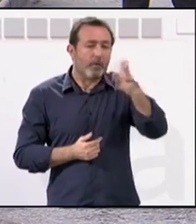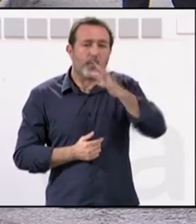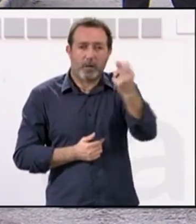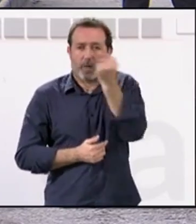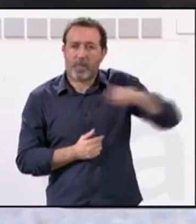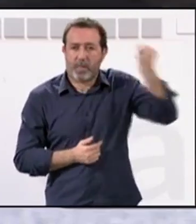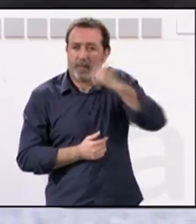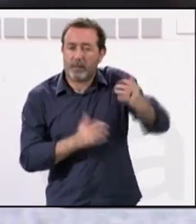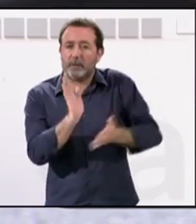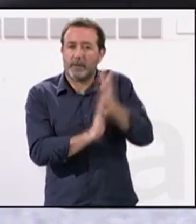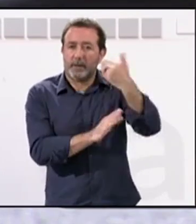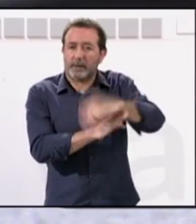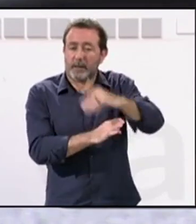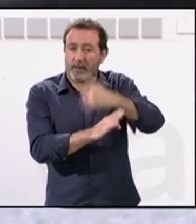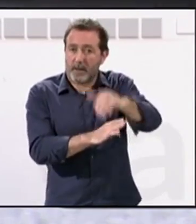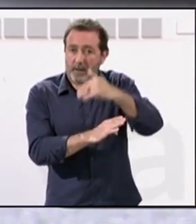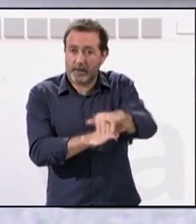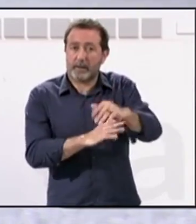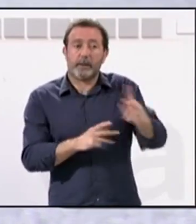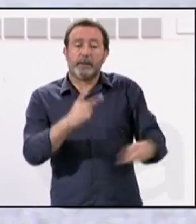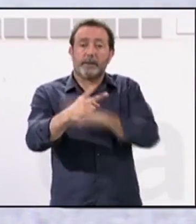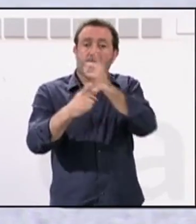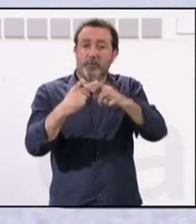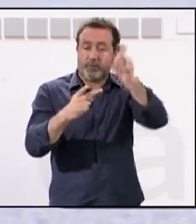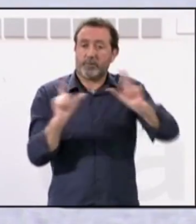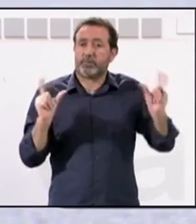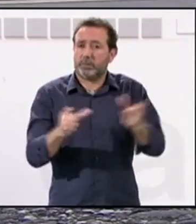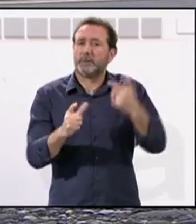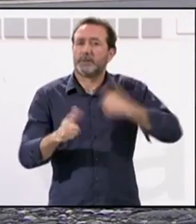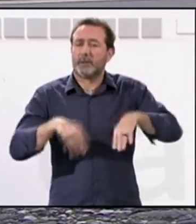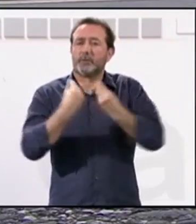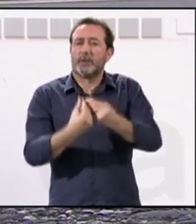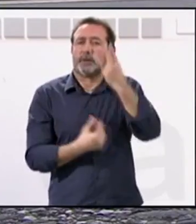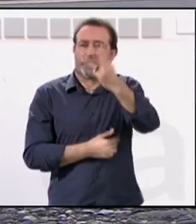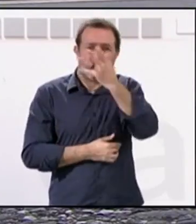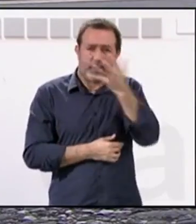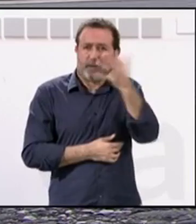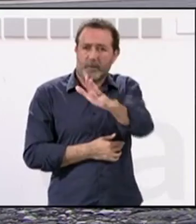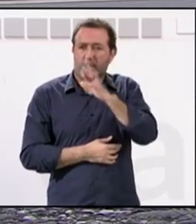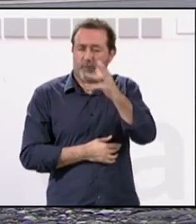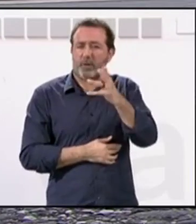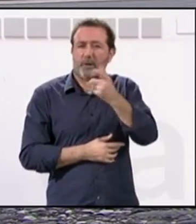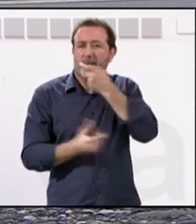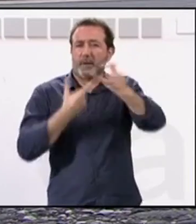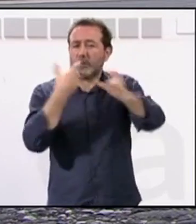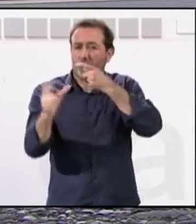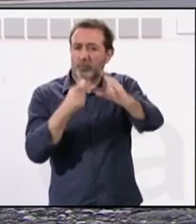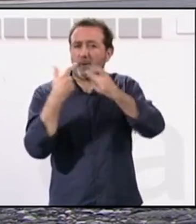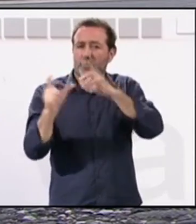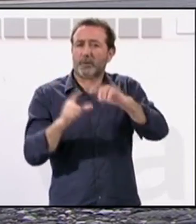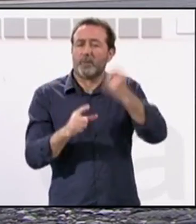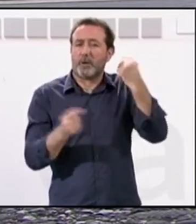saltarse las medidas del estado de alarma. El segundo detenido acumulaba tres denuncias por reiterados insultos y